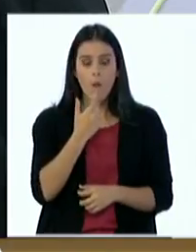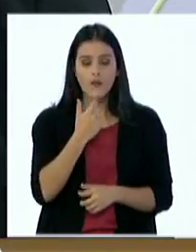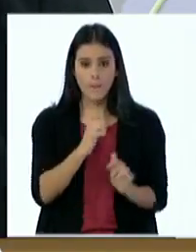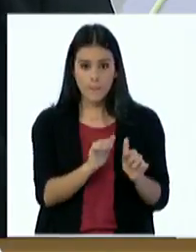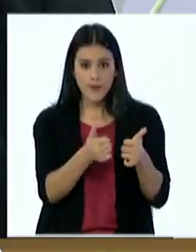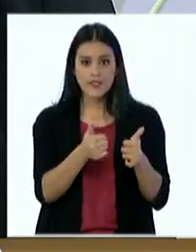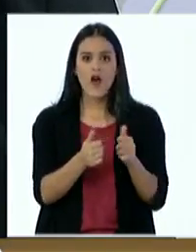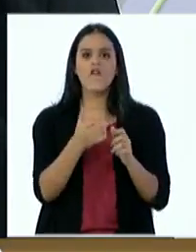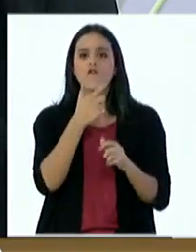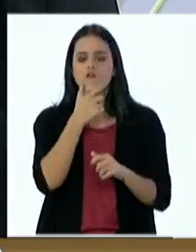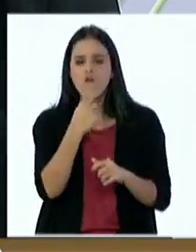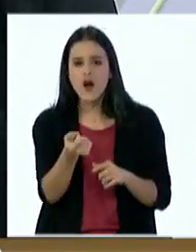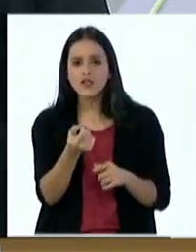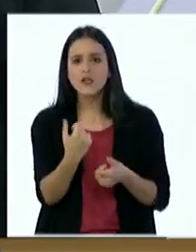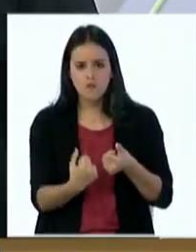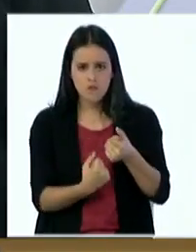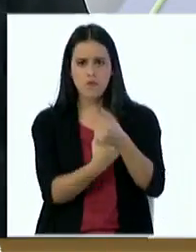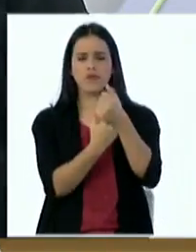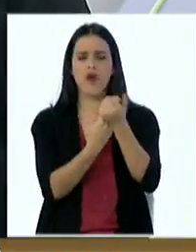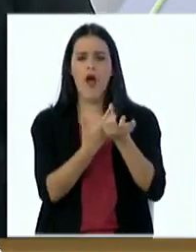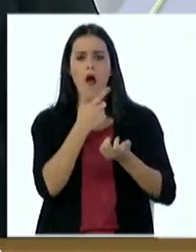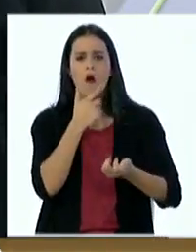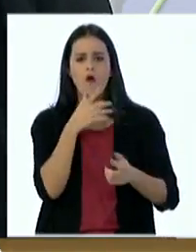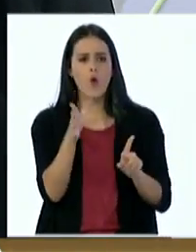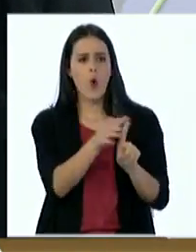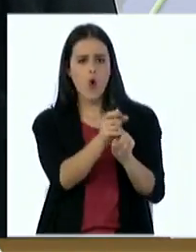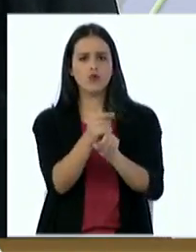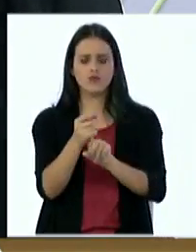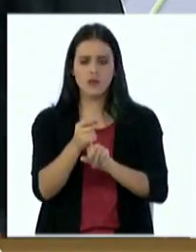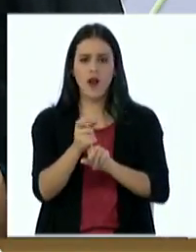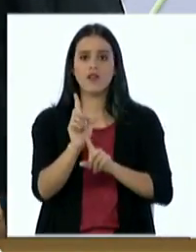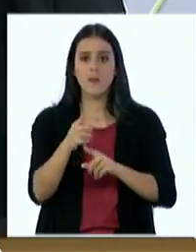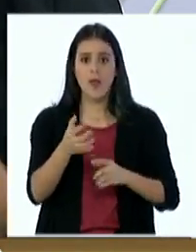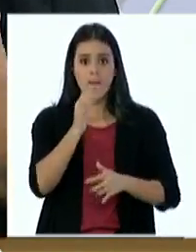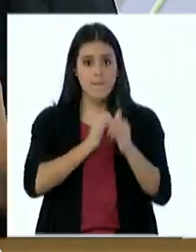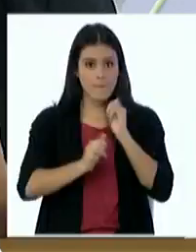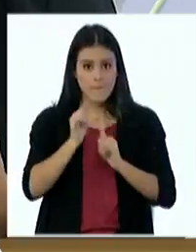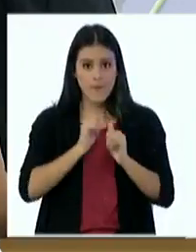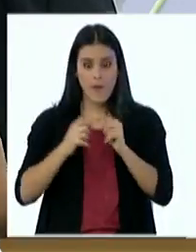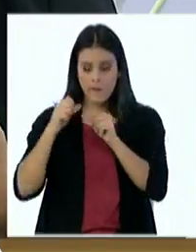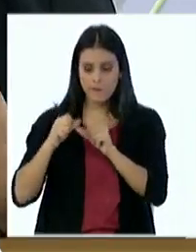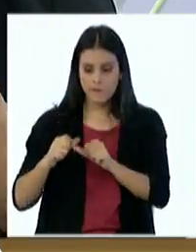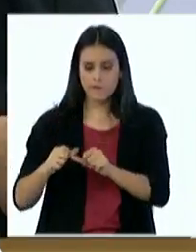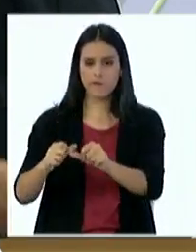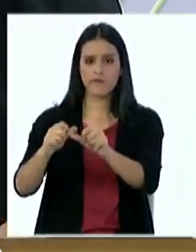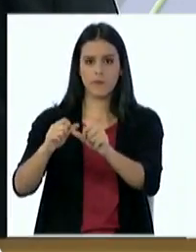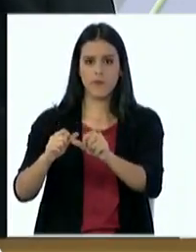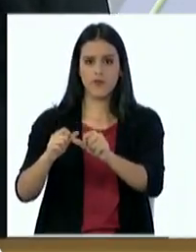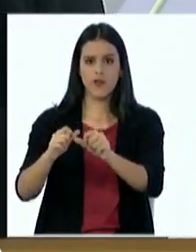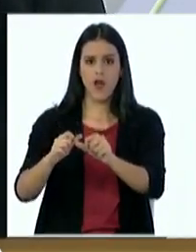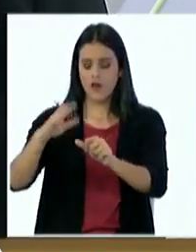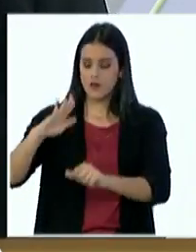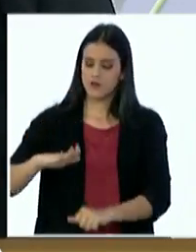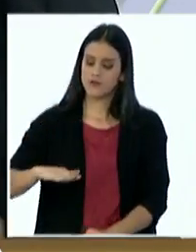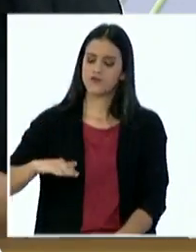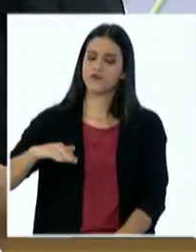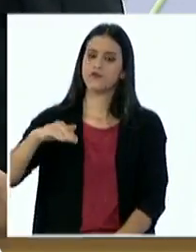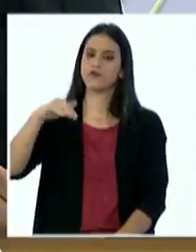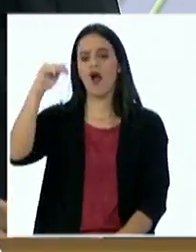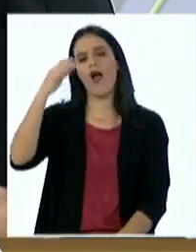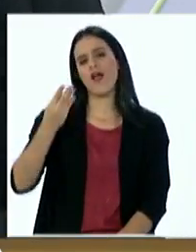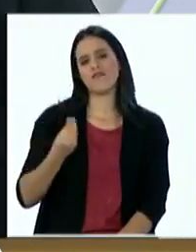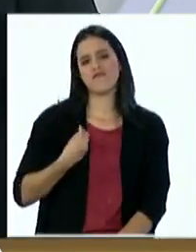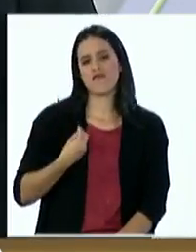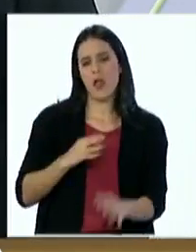accesible, sea aceptable y sea sostenible para el bebé y por supuesto que el bebé siga manteniendo sus estándares de crecimiento a lo